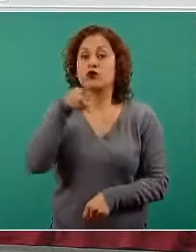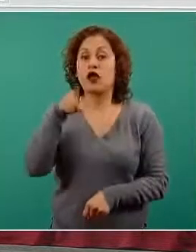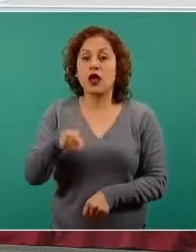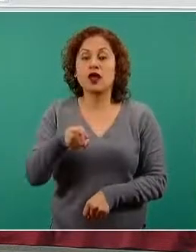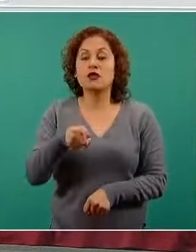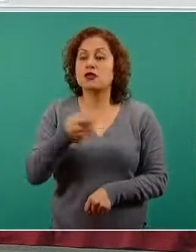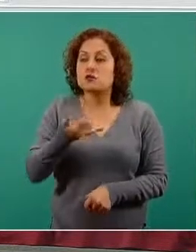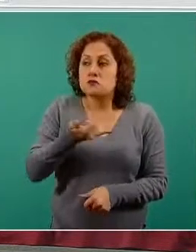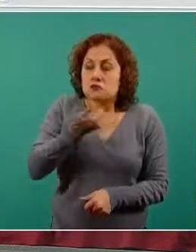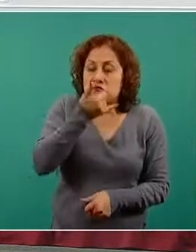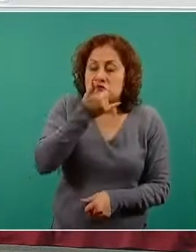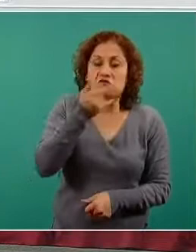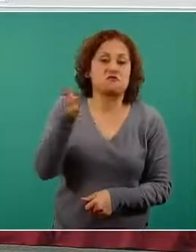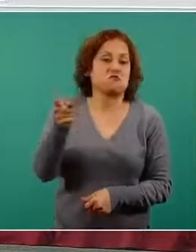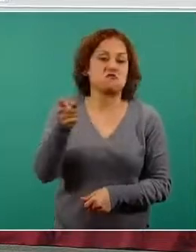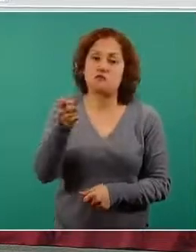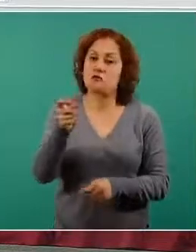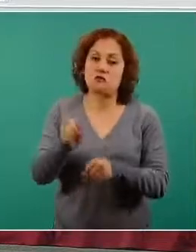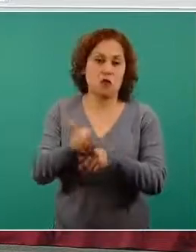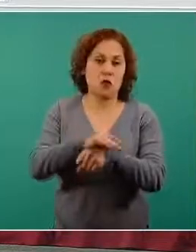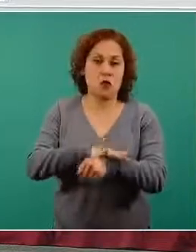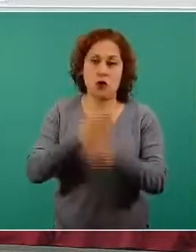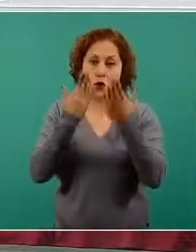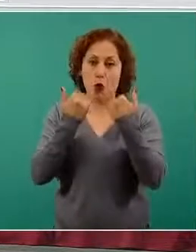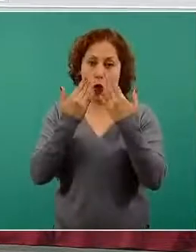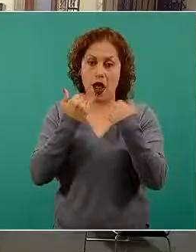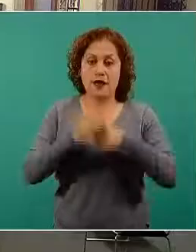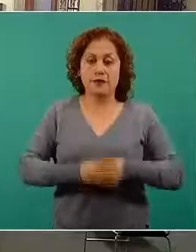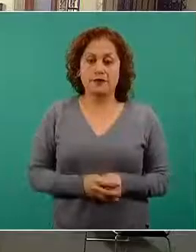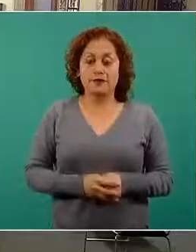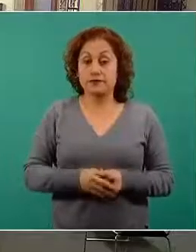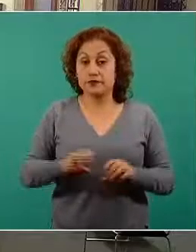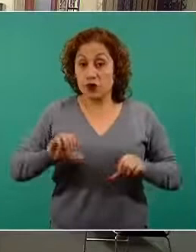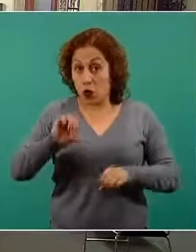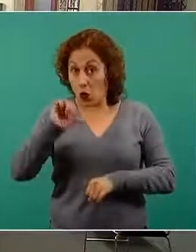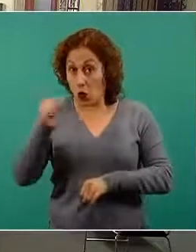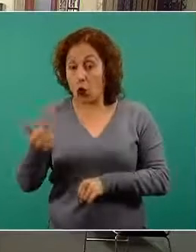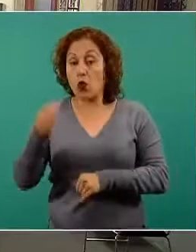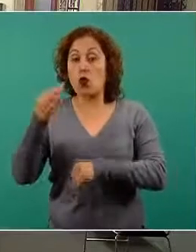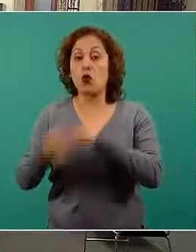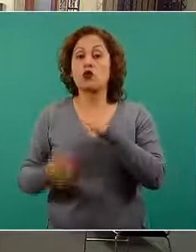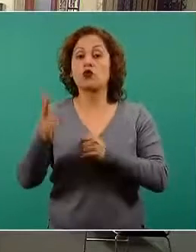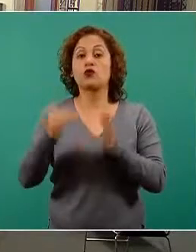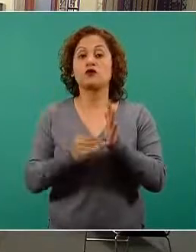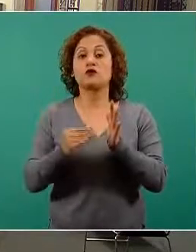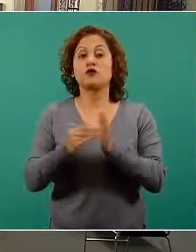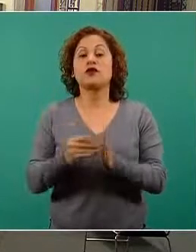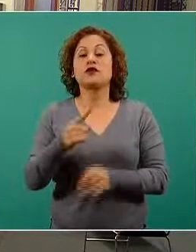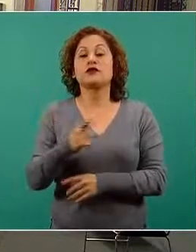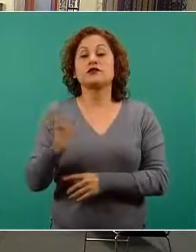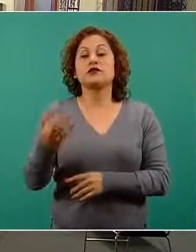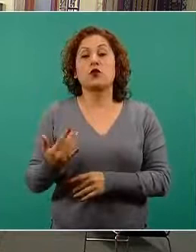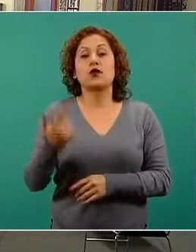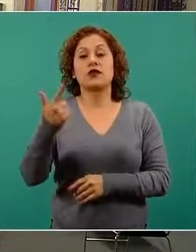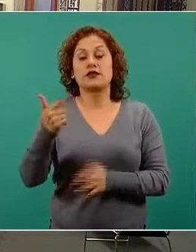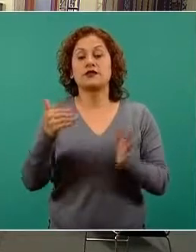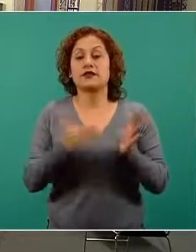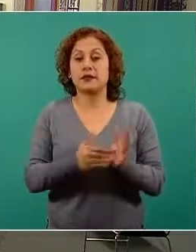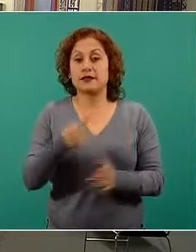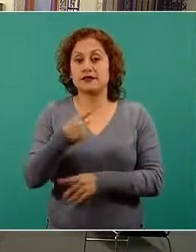la prueba de COVID-19. Y un total de 2 millones 157 mil 771